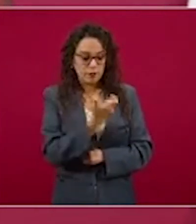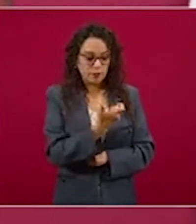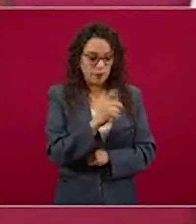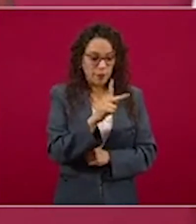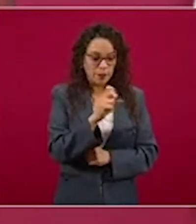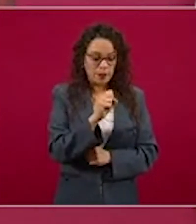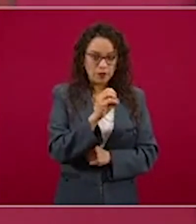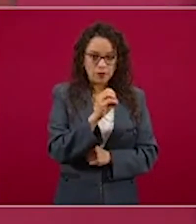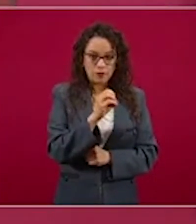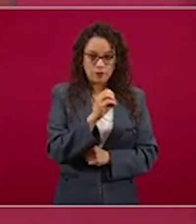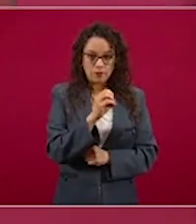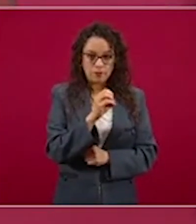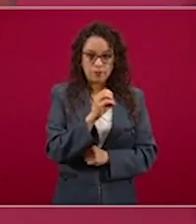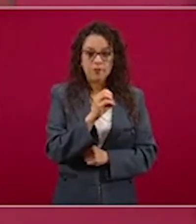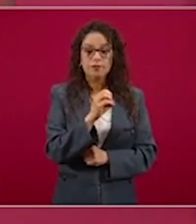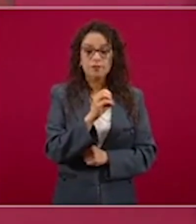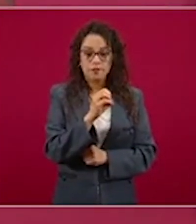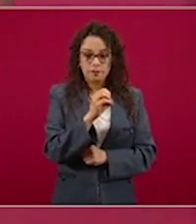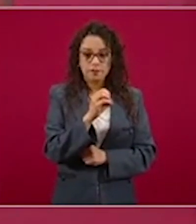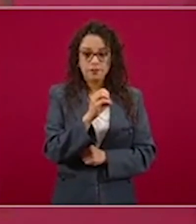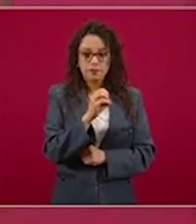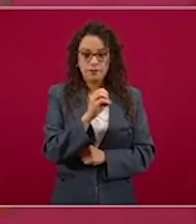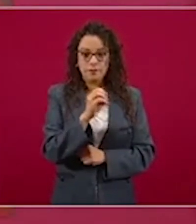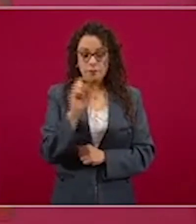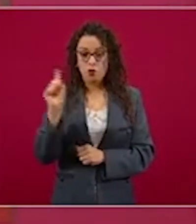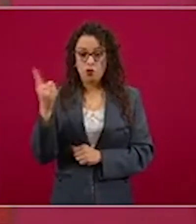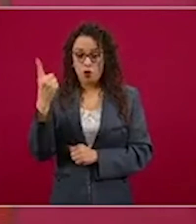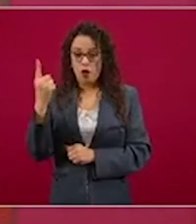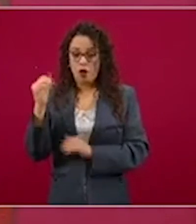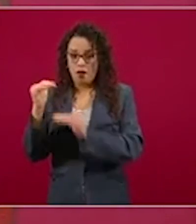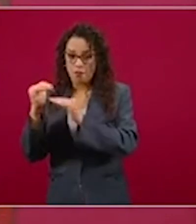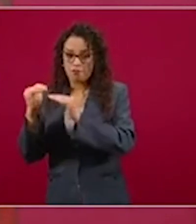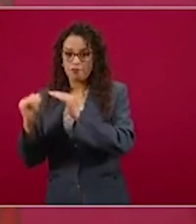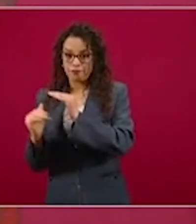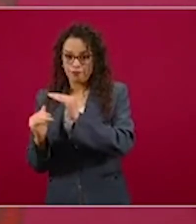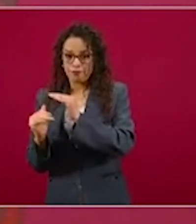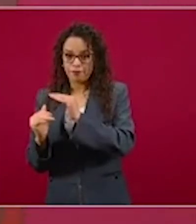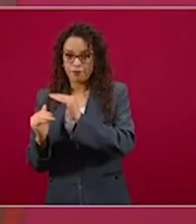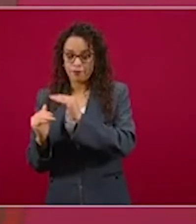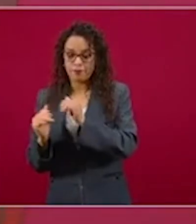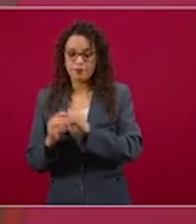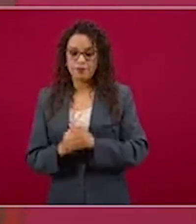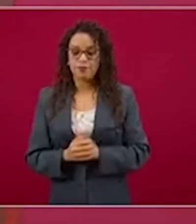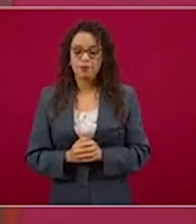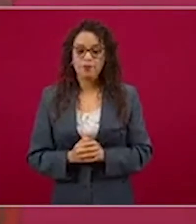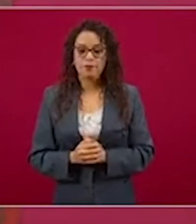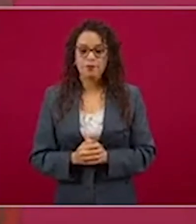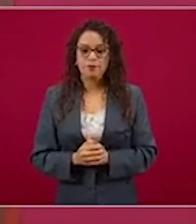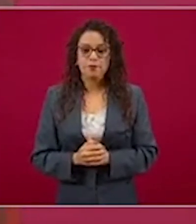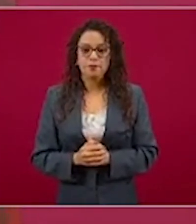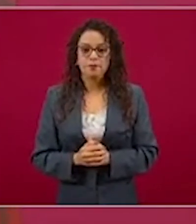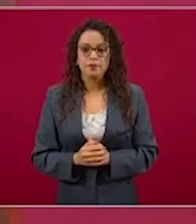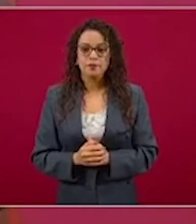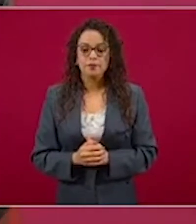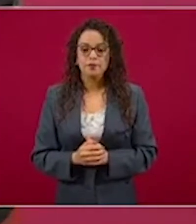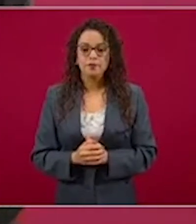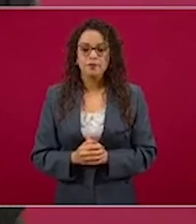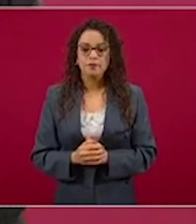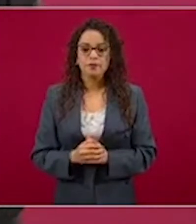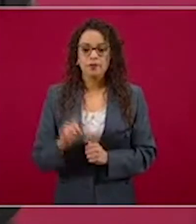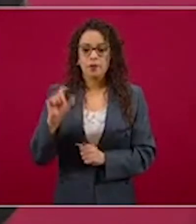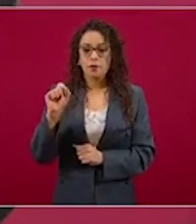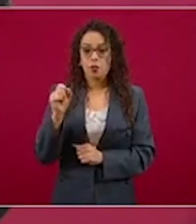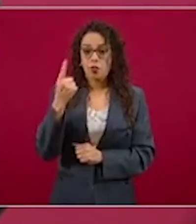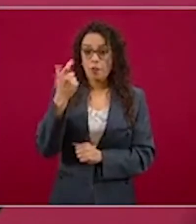se apreció el peso a menos de 21